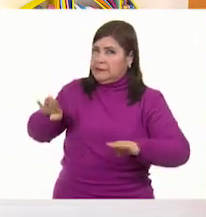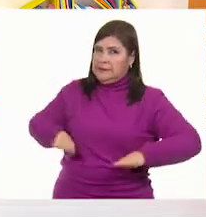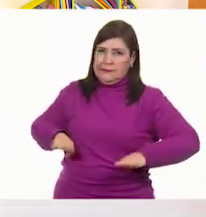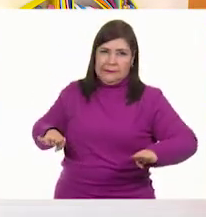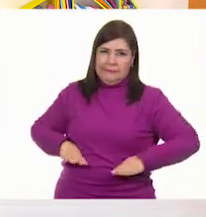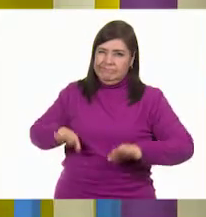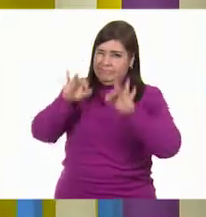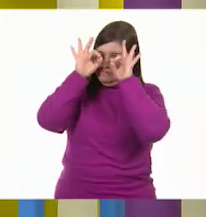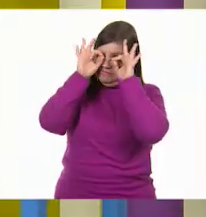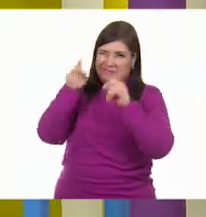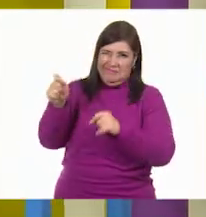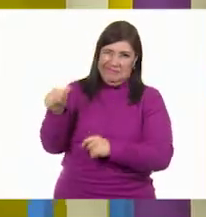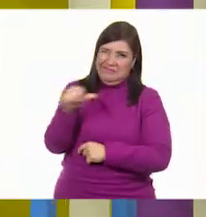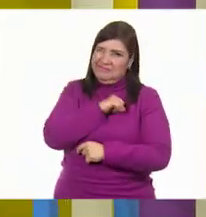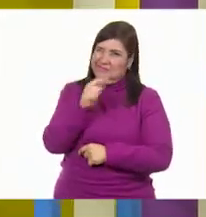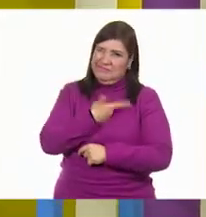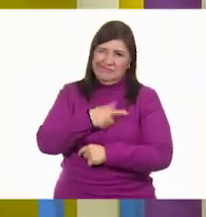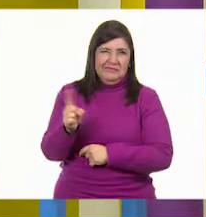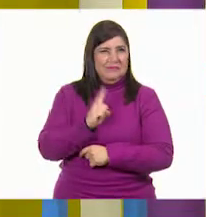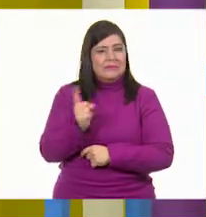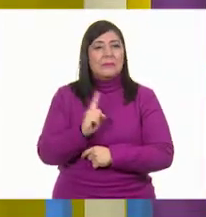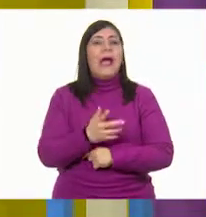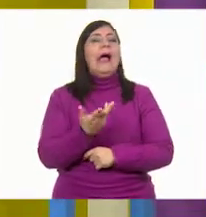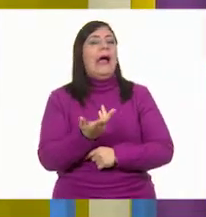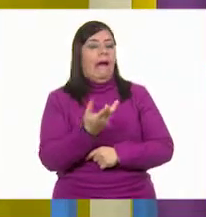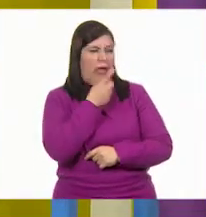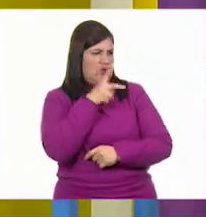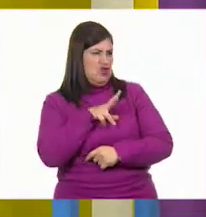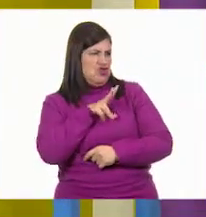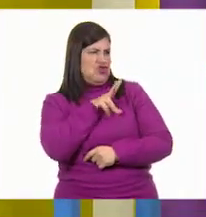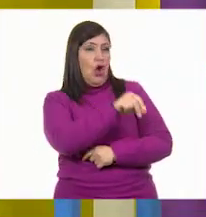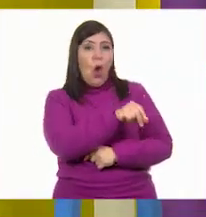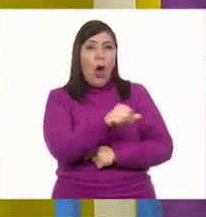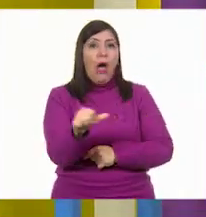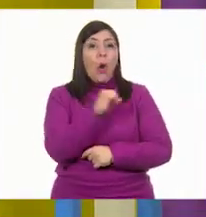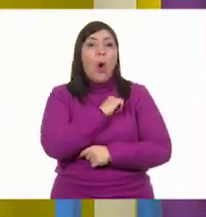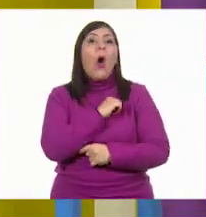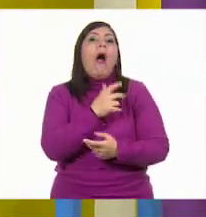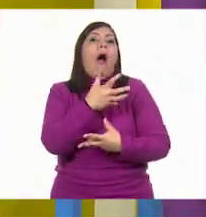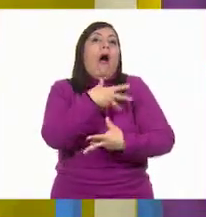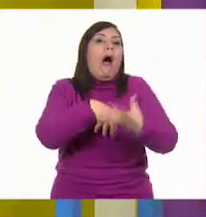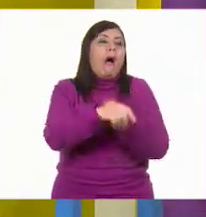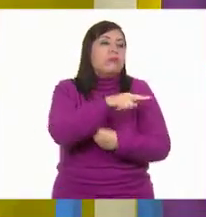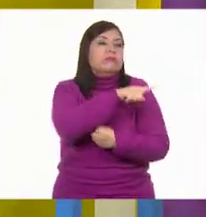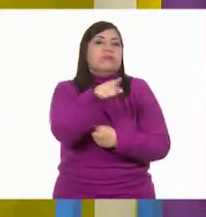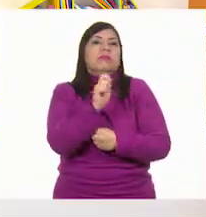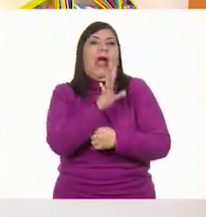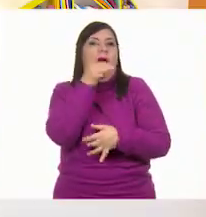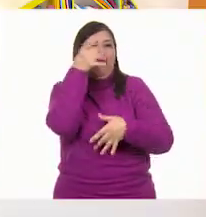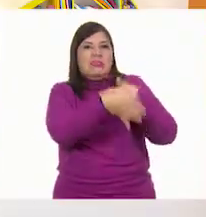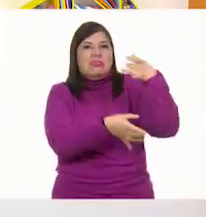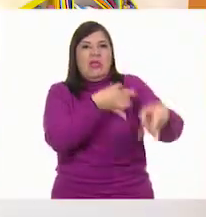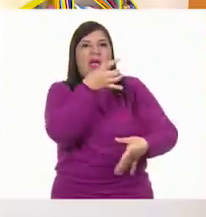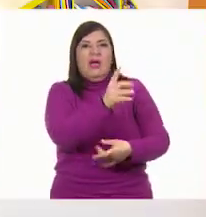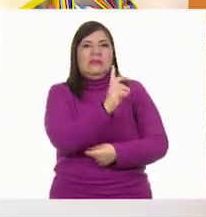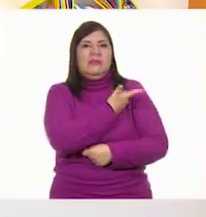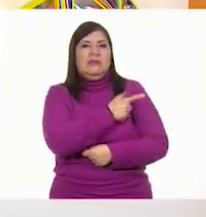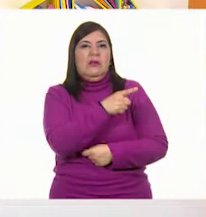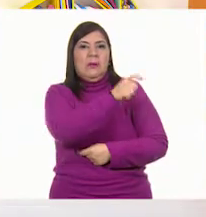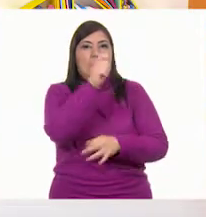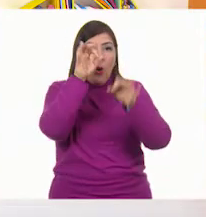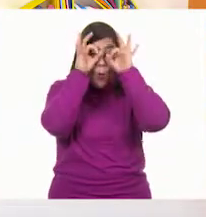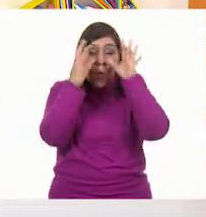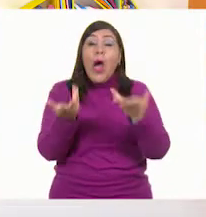no me gustó. Sí, es que por decir que no es ser un egoísta, pues entonces luego ya nadie lo quiere. No, y